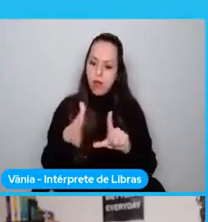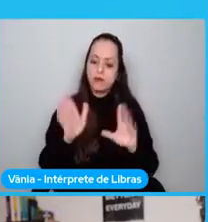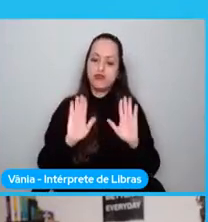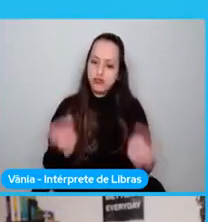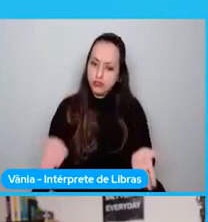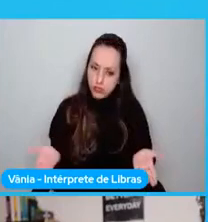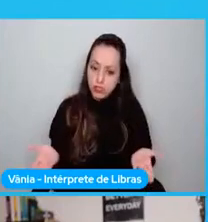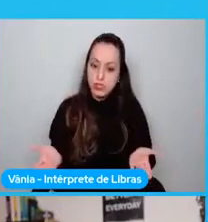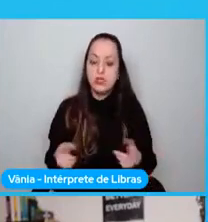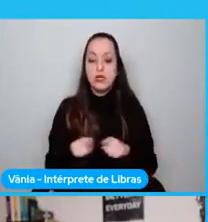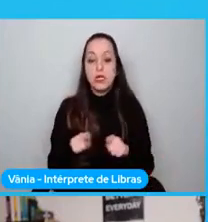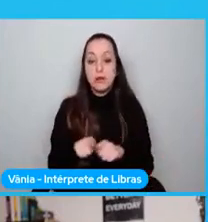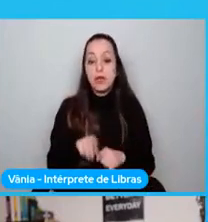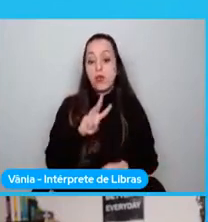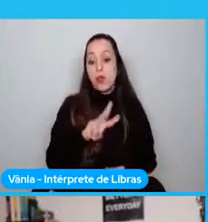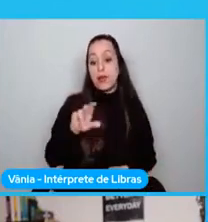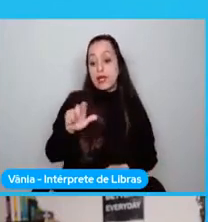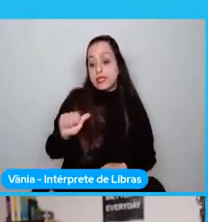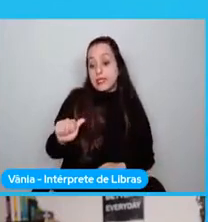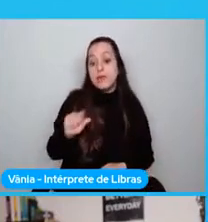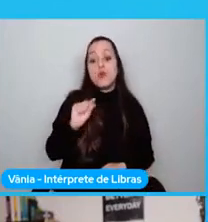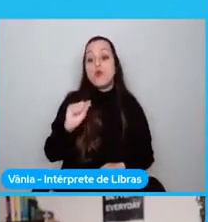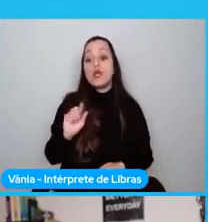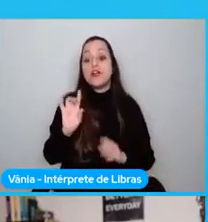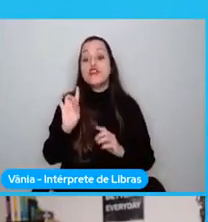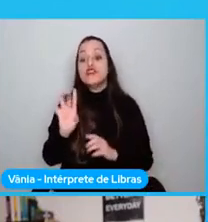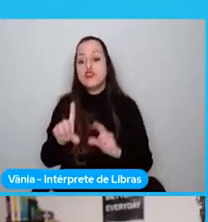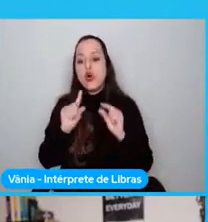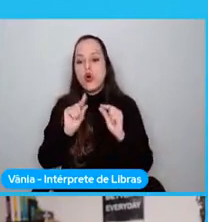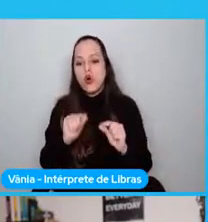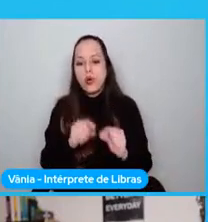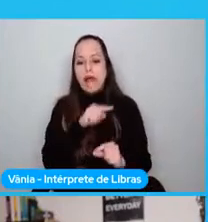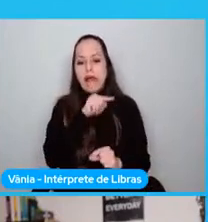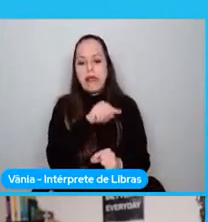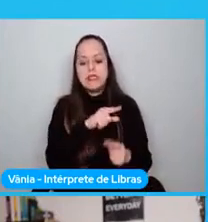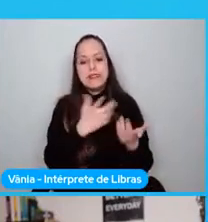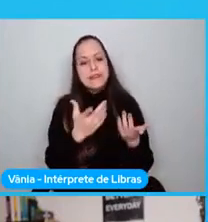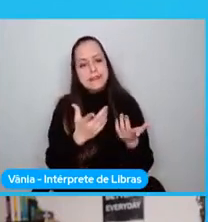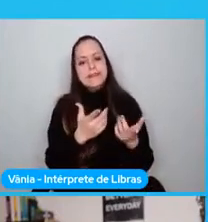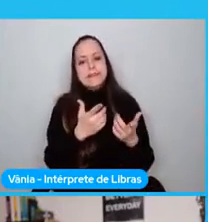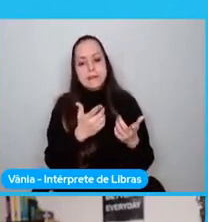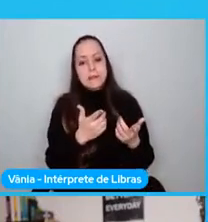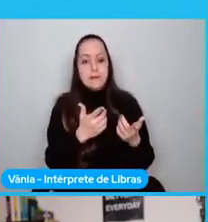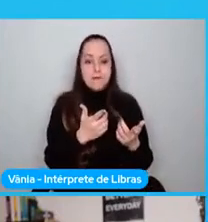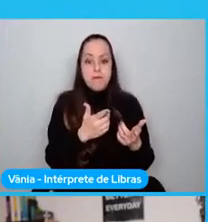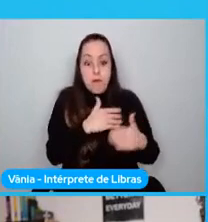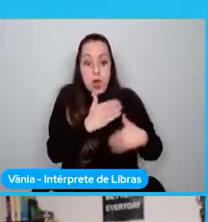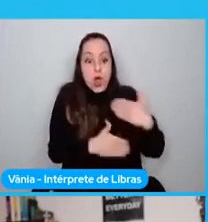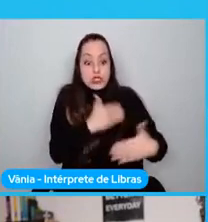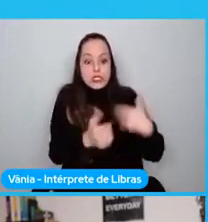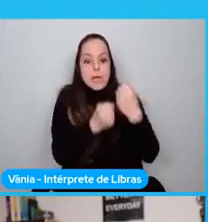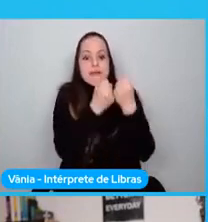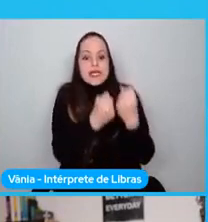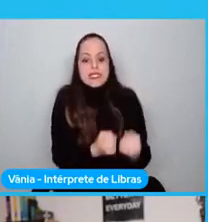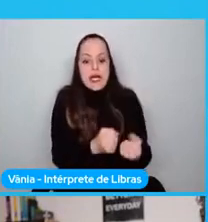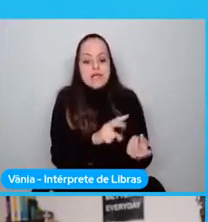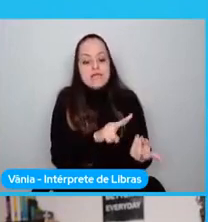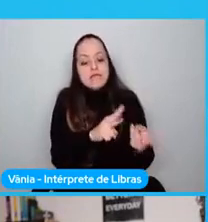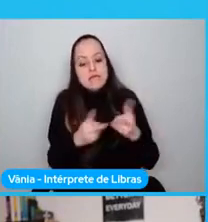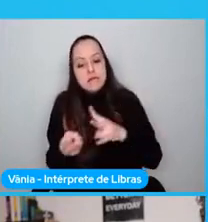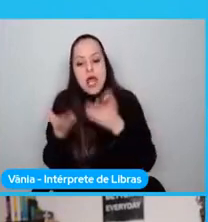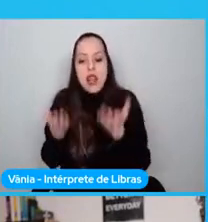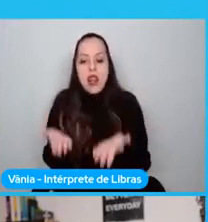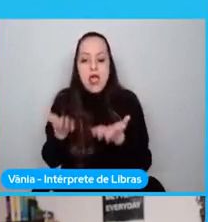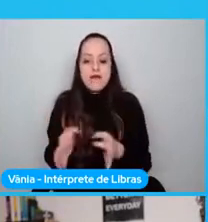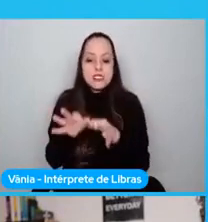WebAssembly viene simplemente a quitarle de los hombros esos procesos pesados que lamentablemente por